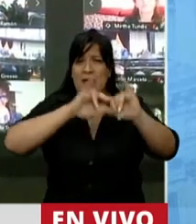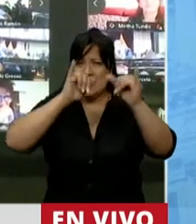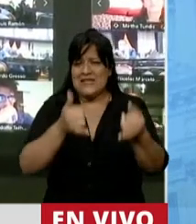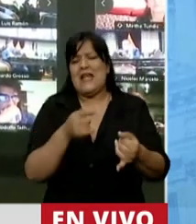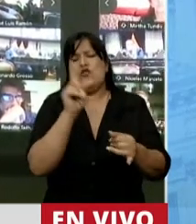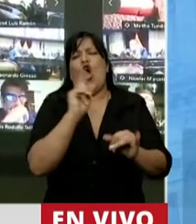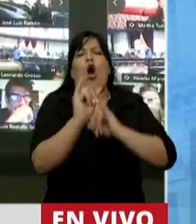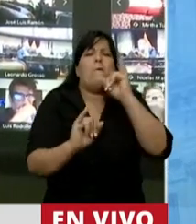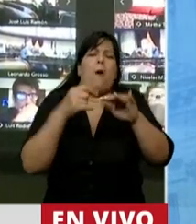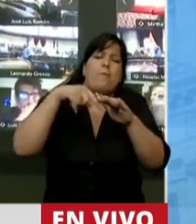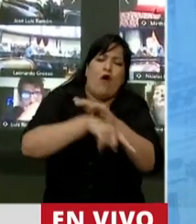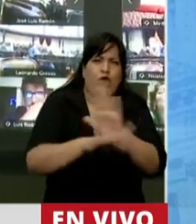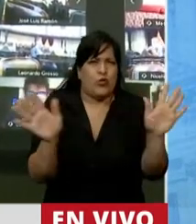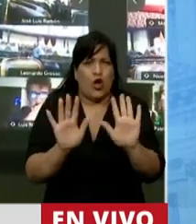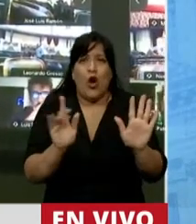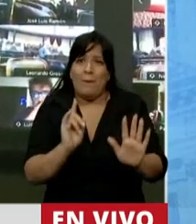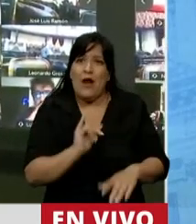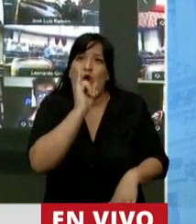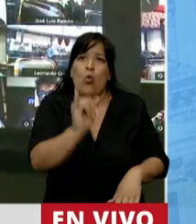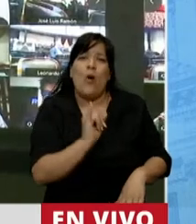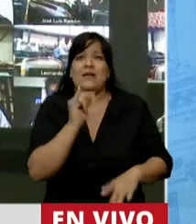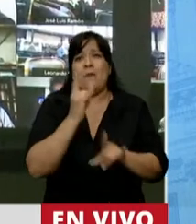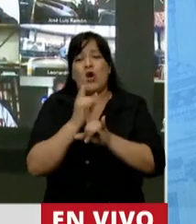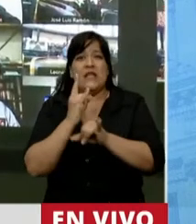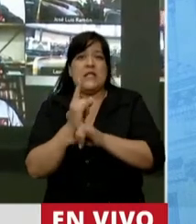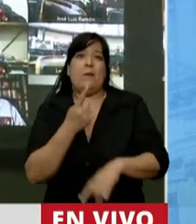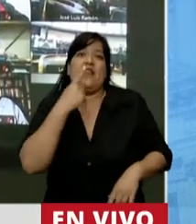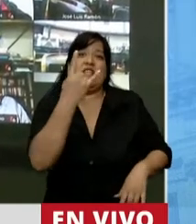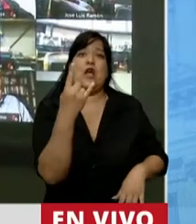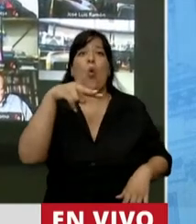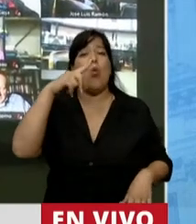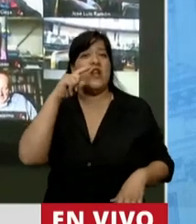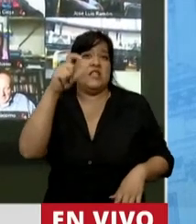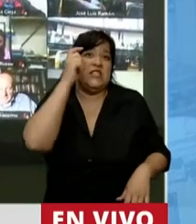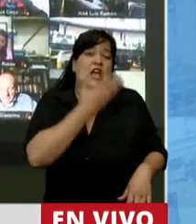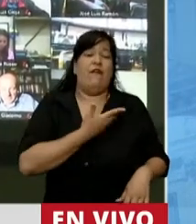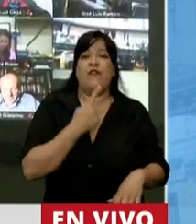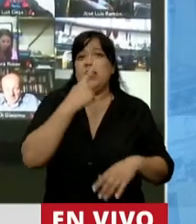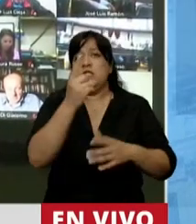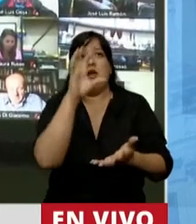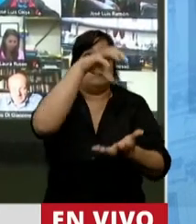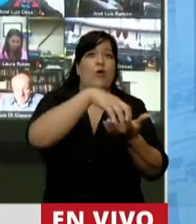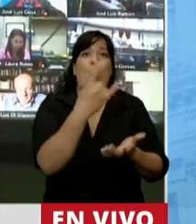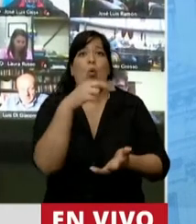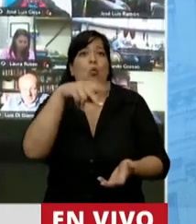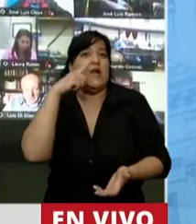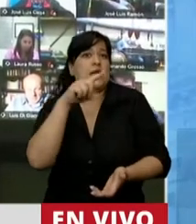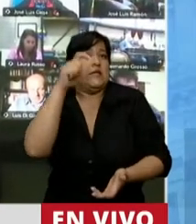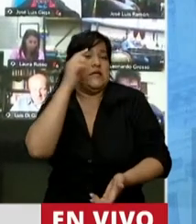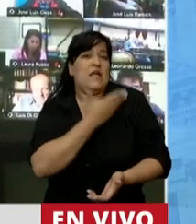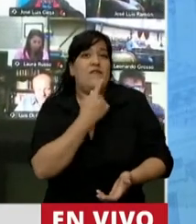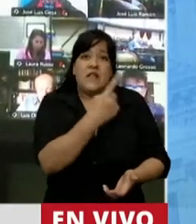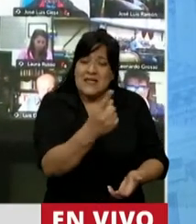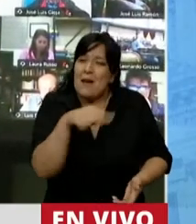entraron en detalles, pero lo comento porque como siempre nos nombran a UNICEF para hablar de sus preocupaciones,